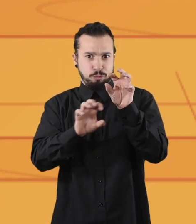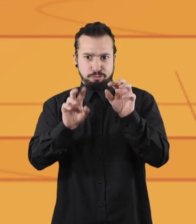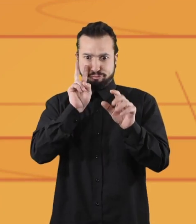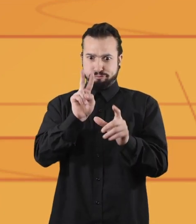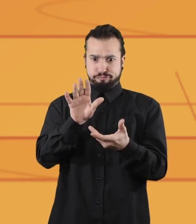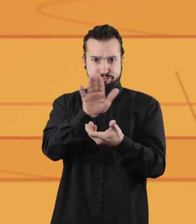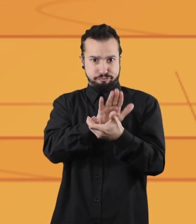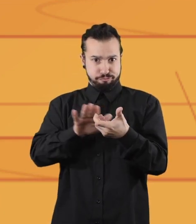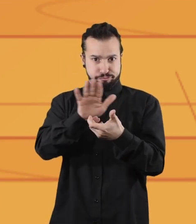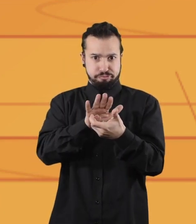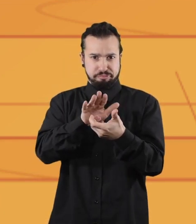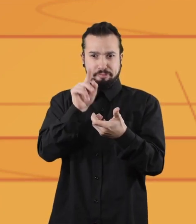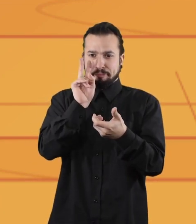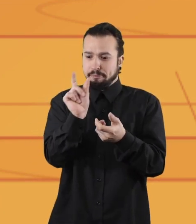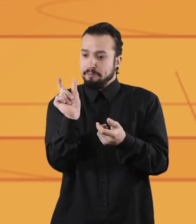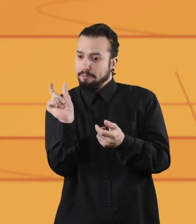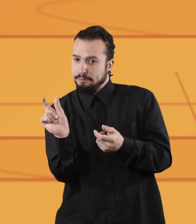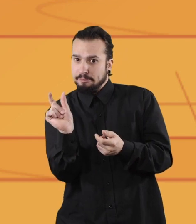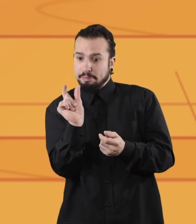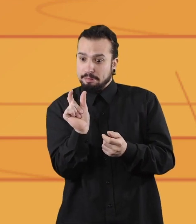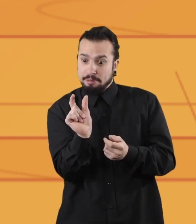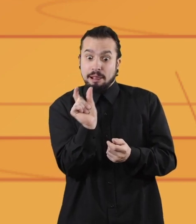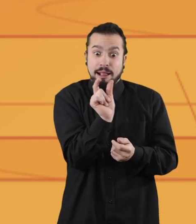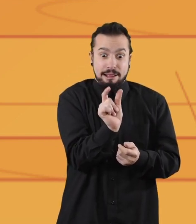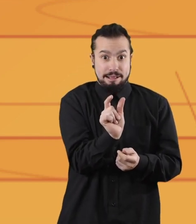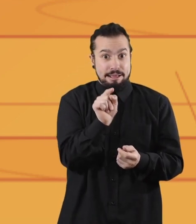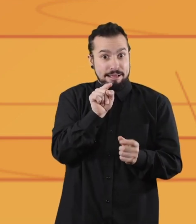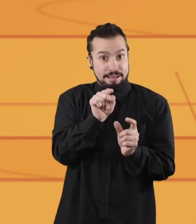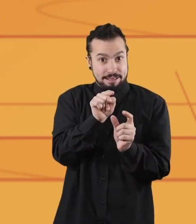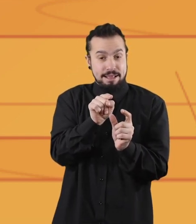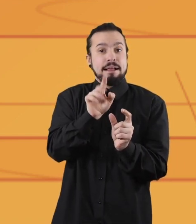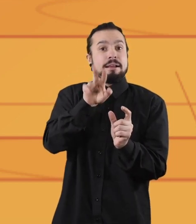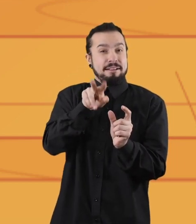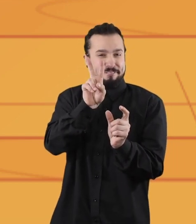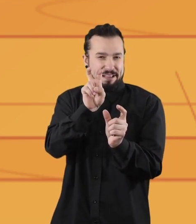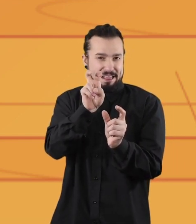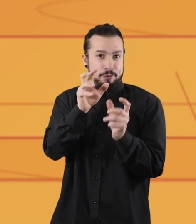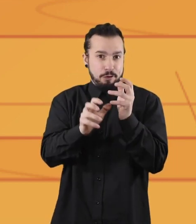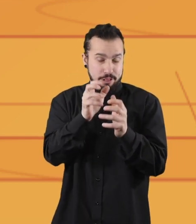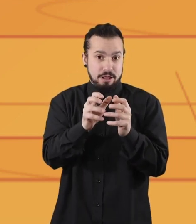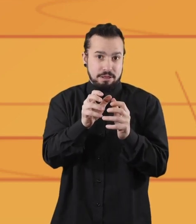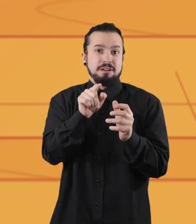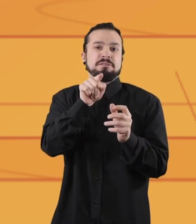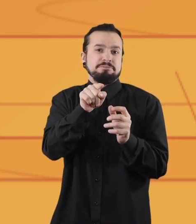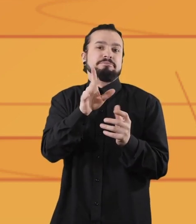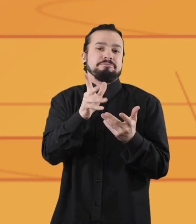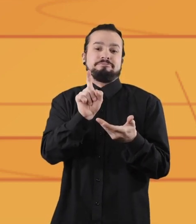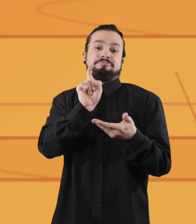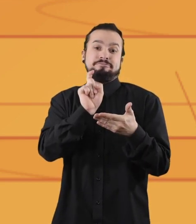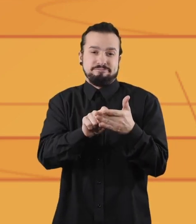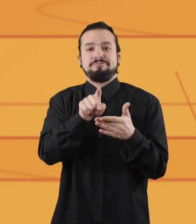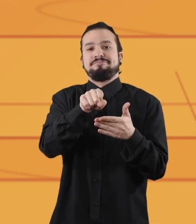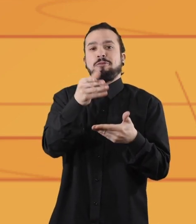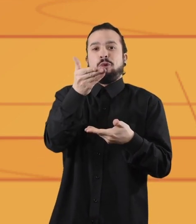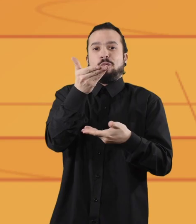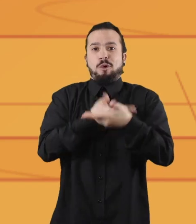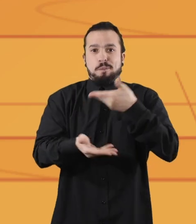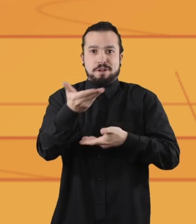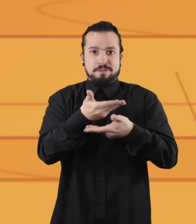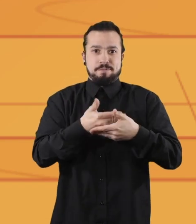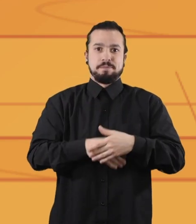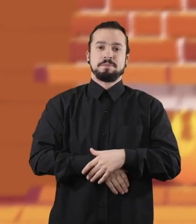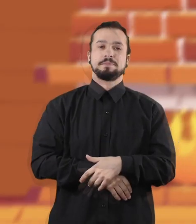funciones que te permite Zoom es compartir lo que aparece en tu pantalla. Para activarla, toca el botón Compartir.